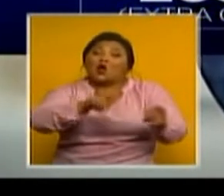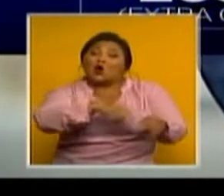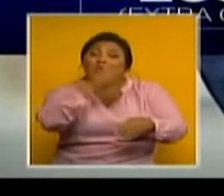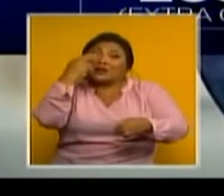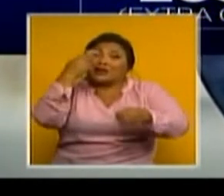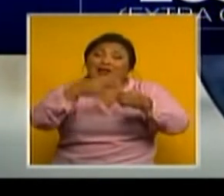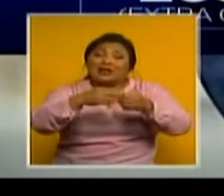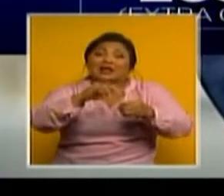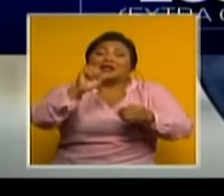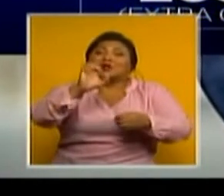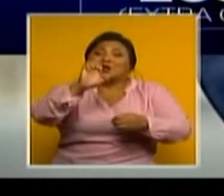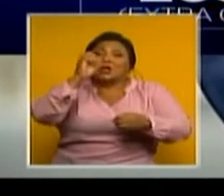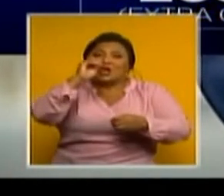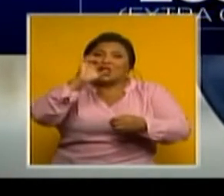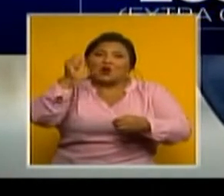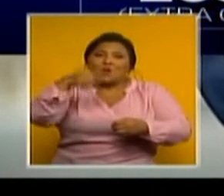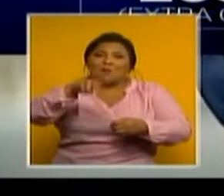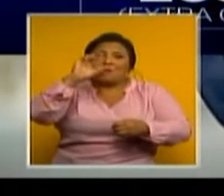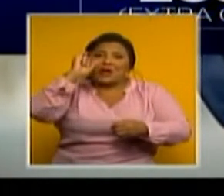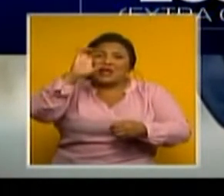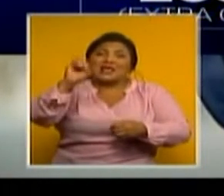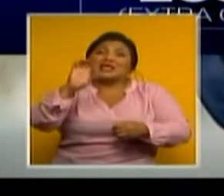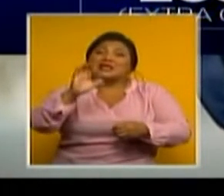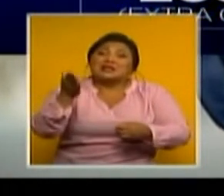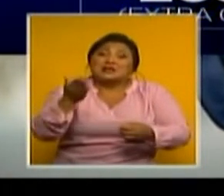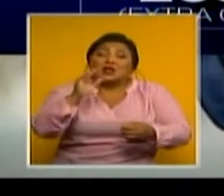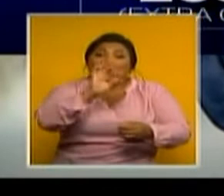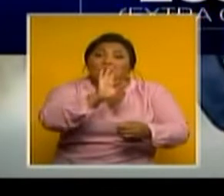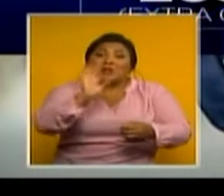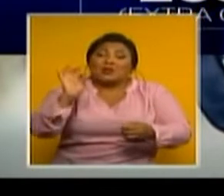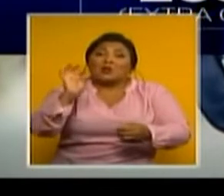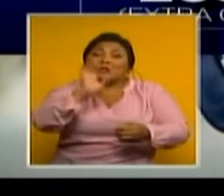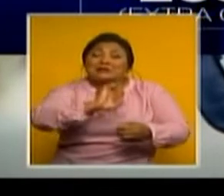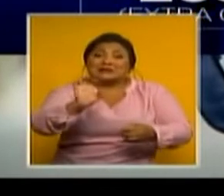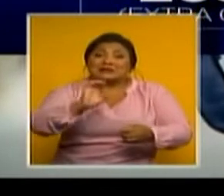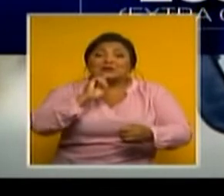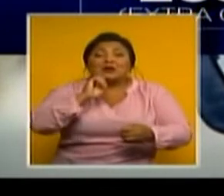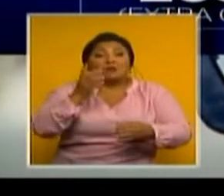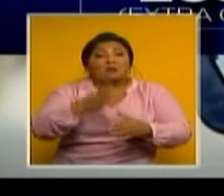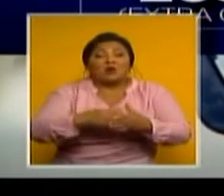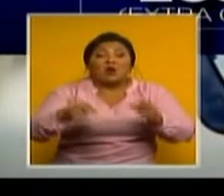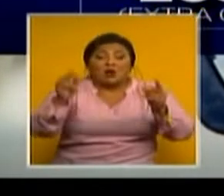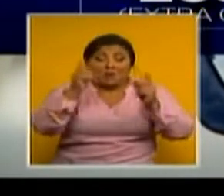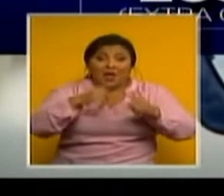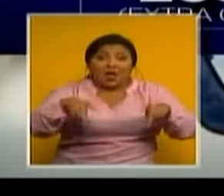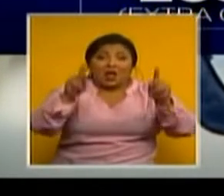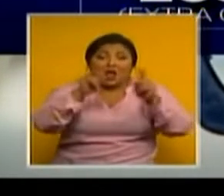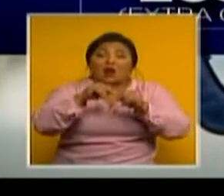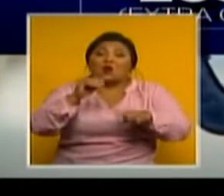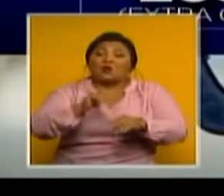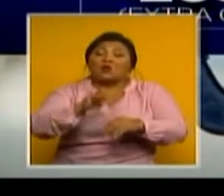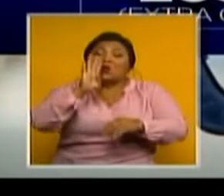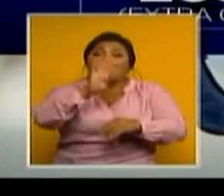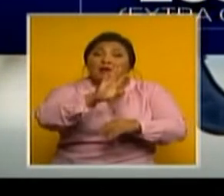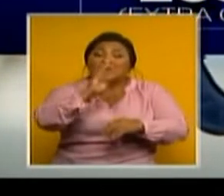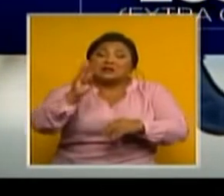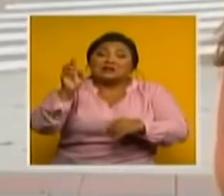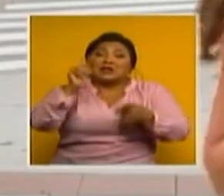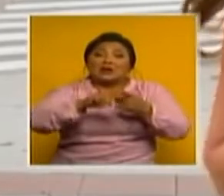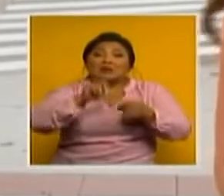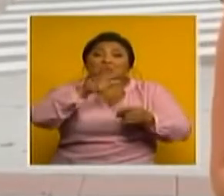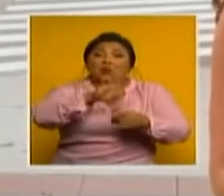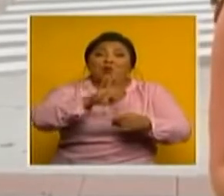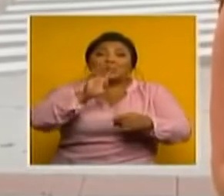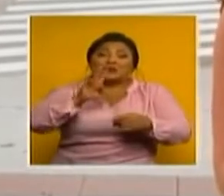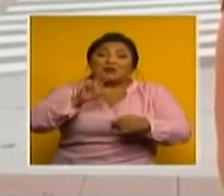extra con etanol es de 99 centavos. Estos valores representan subsidios del 26, 40 y 43 por ciento.